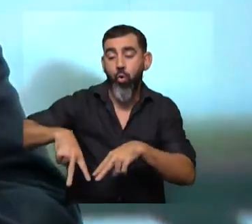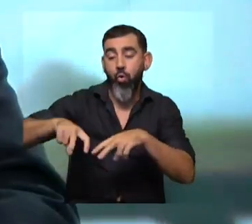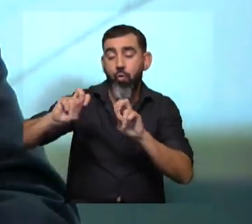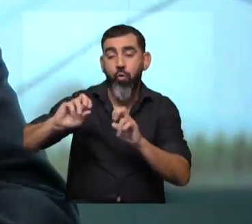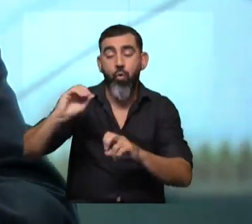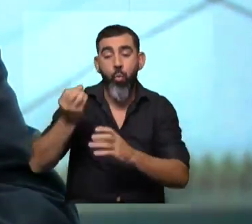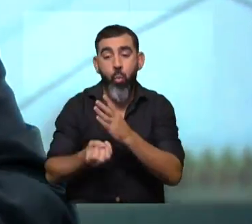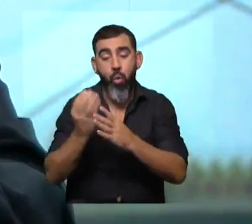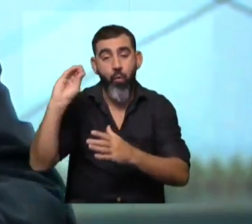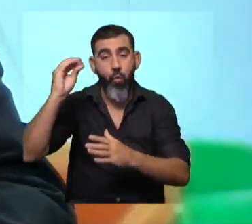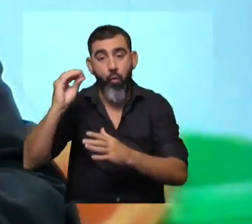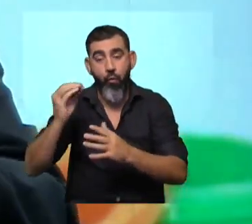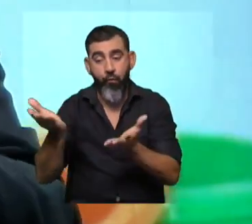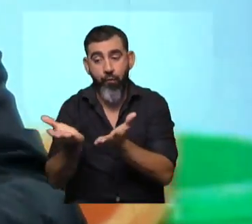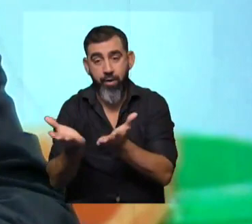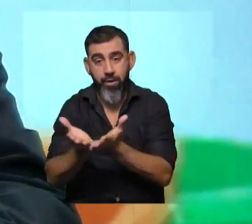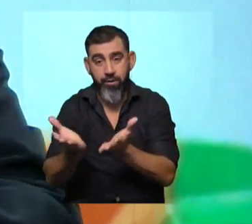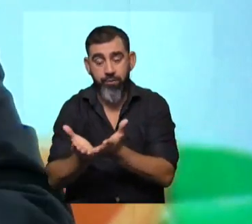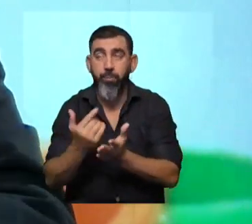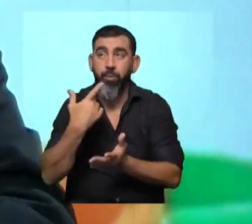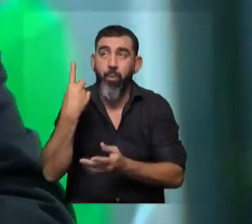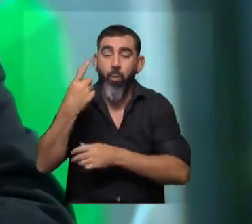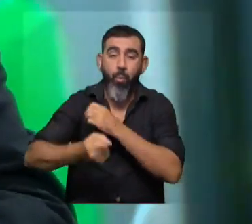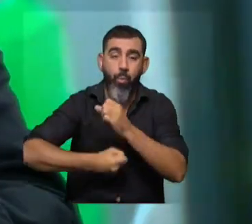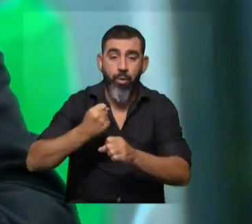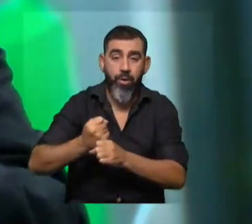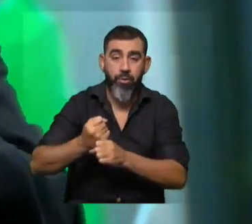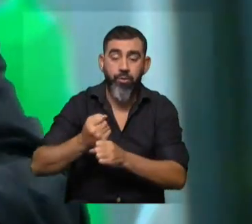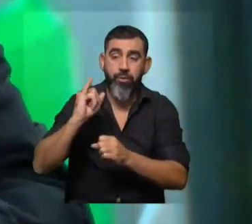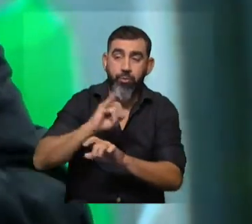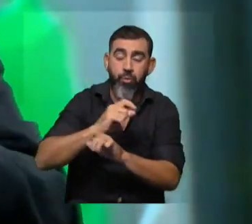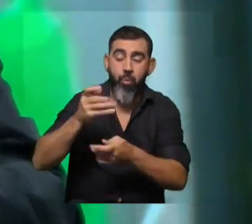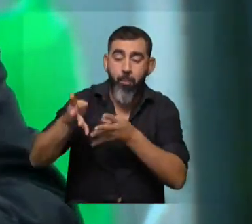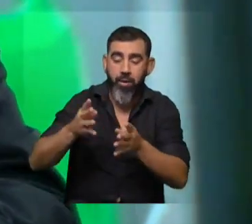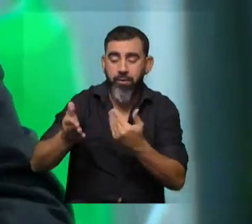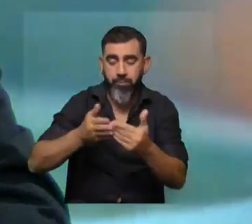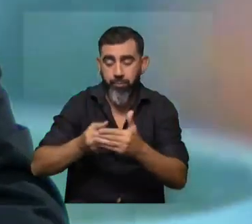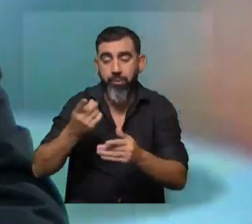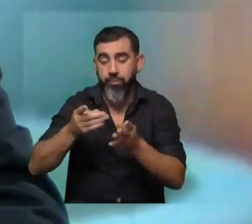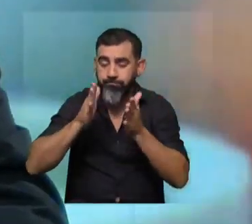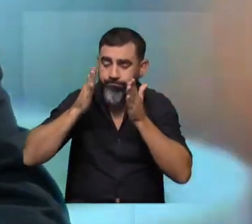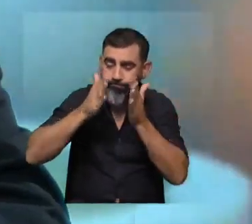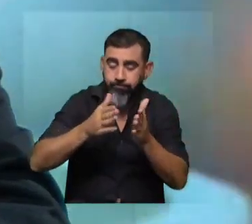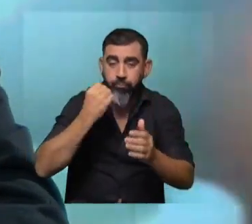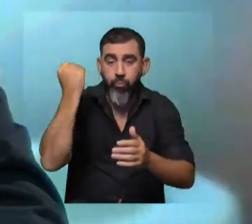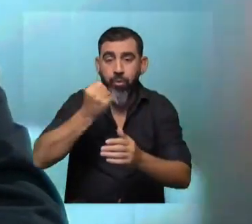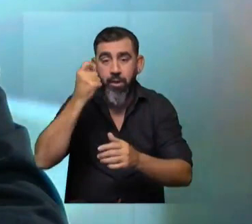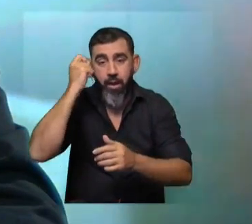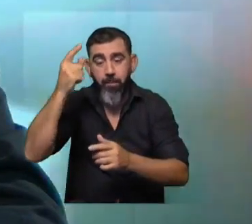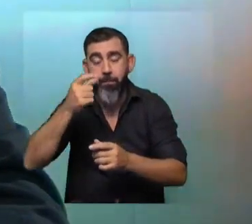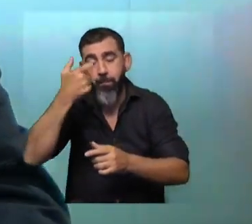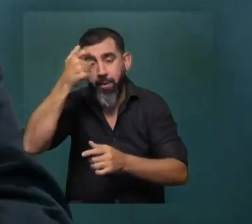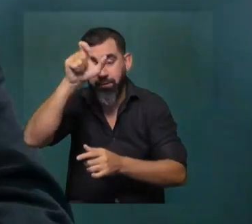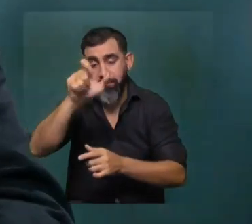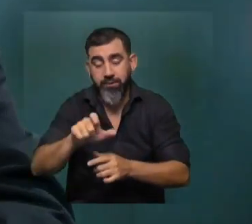Porque si un año hay un instrumento o no, puede ser, pero tenemos que seguir construyendo la capacidad científica